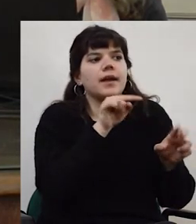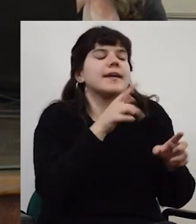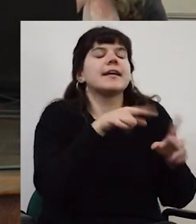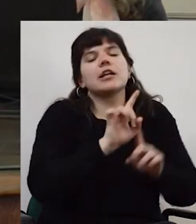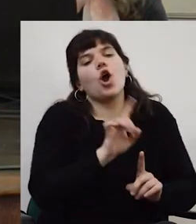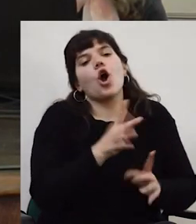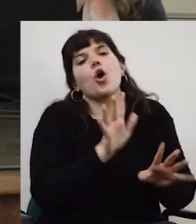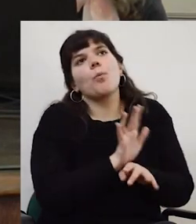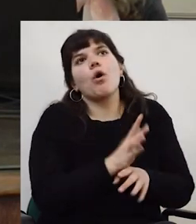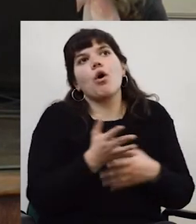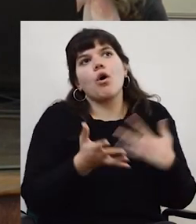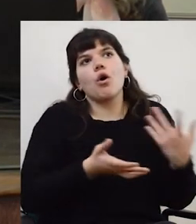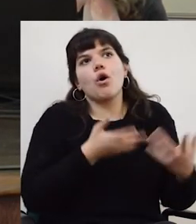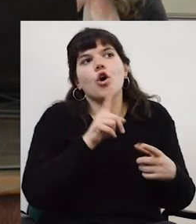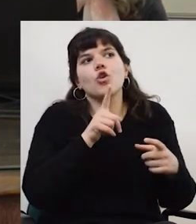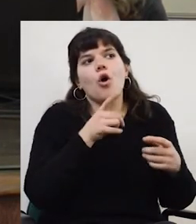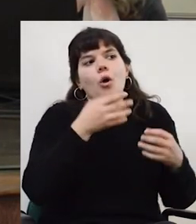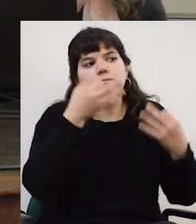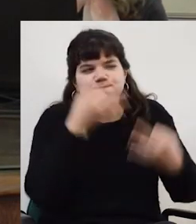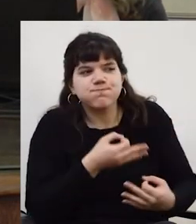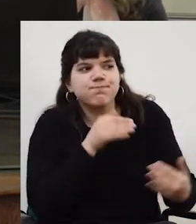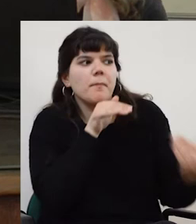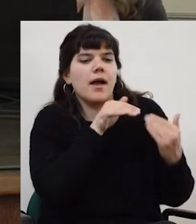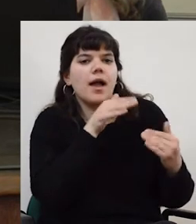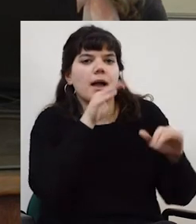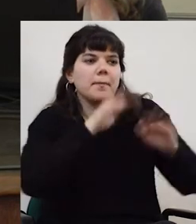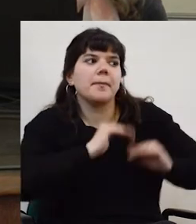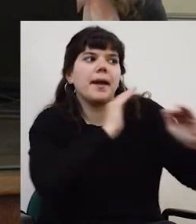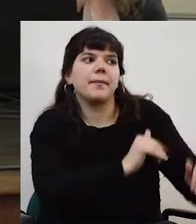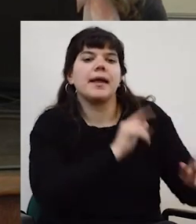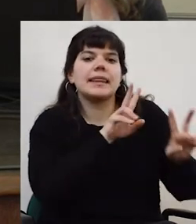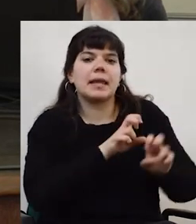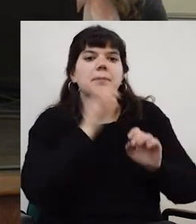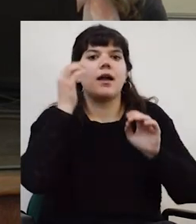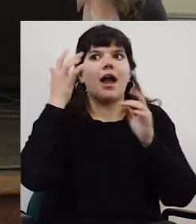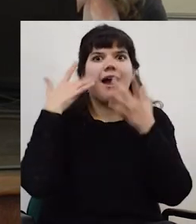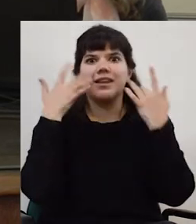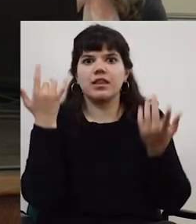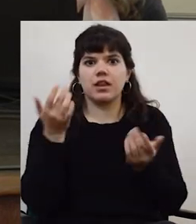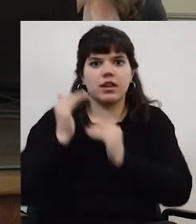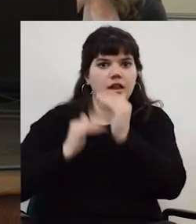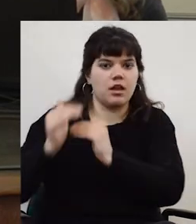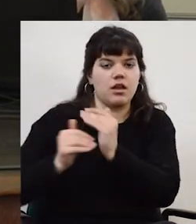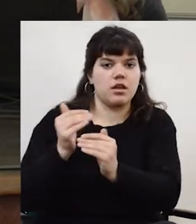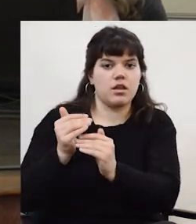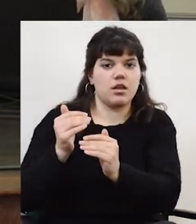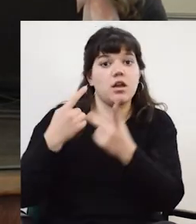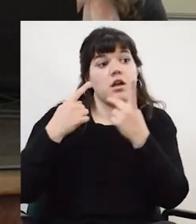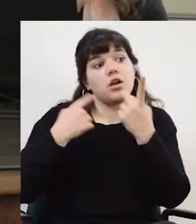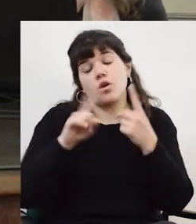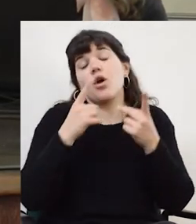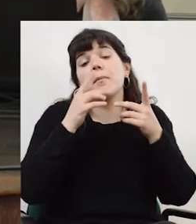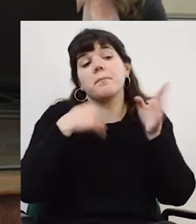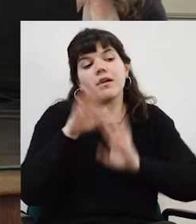que no encaja con el imaginario de la formación artística, sino para poder